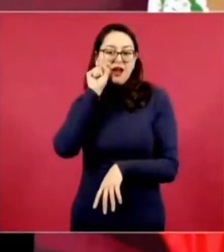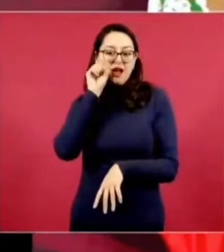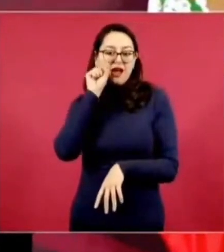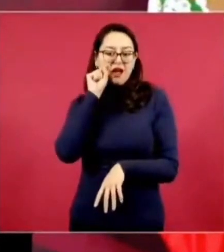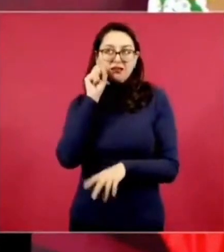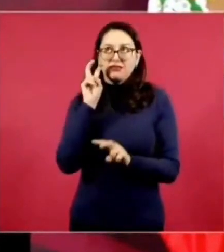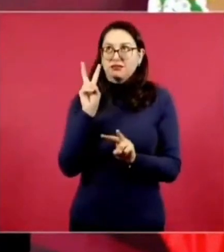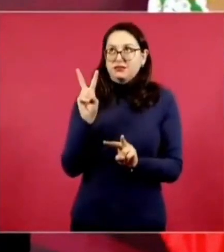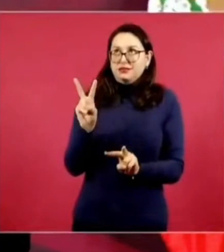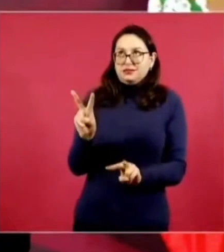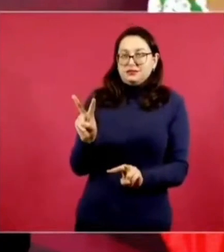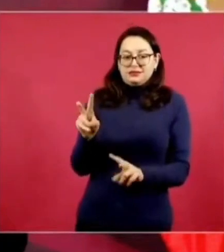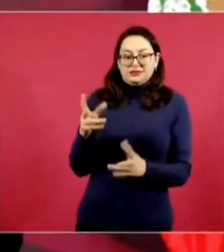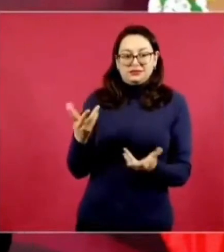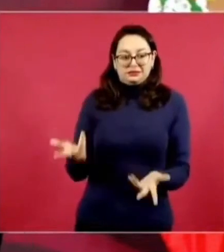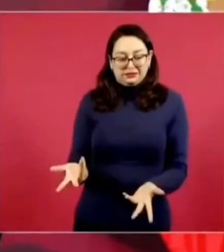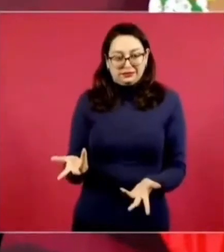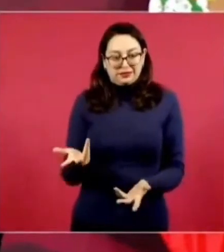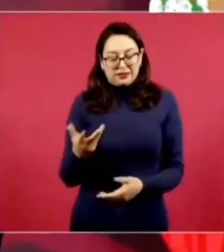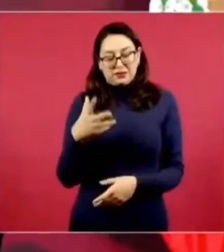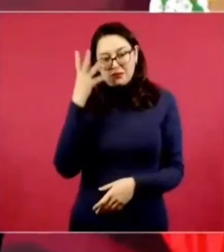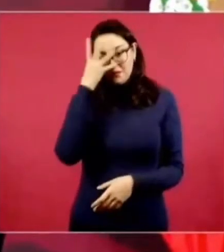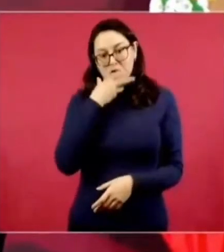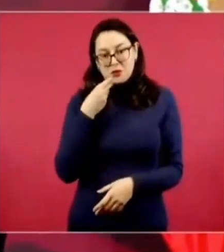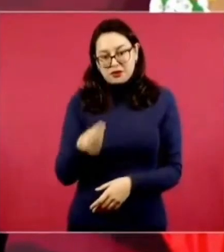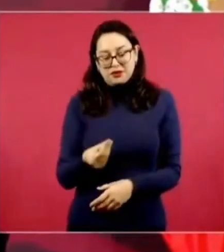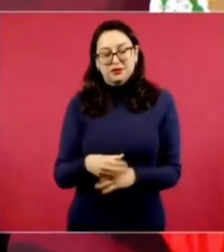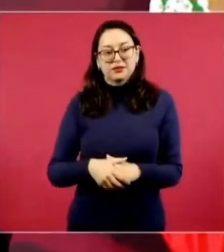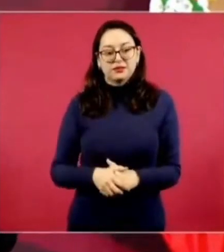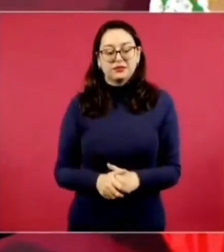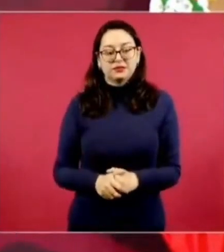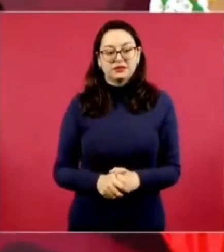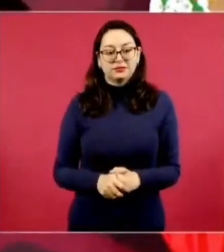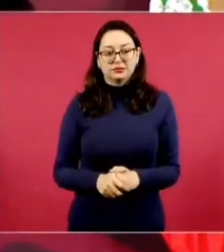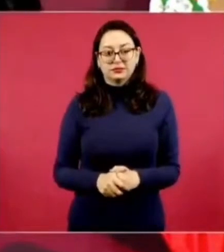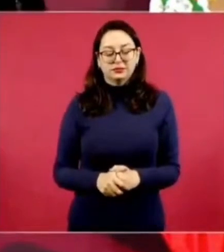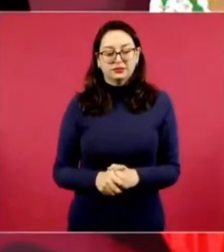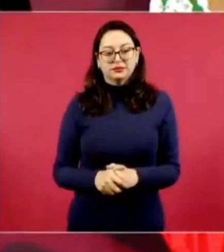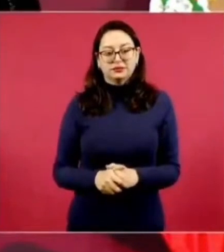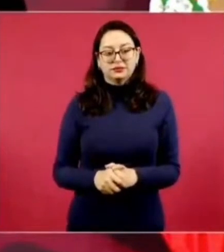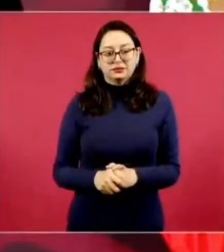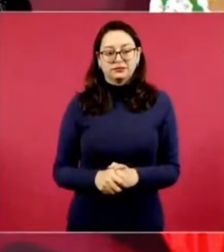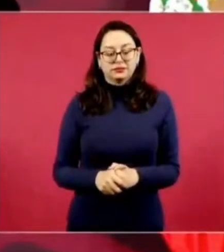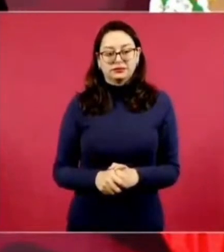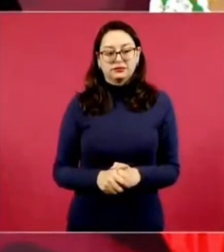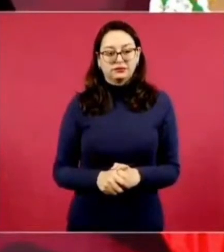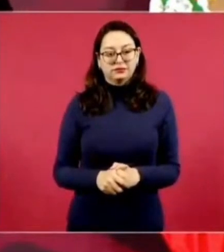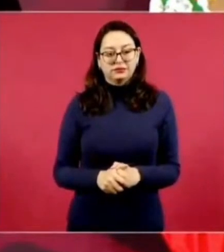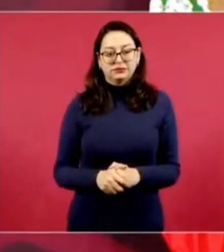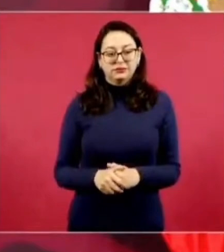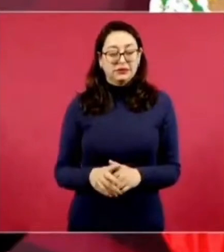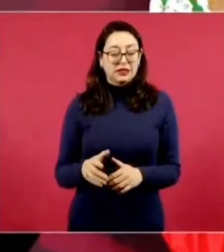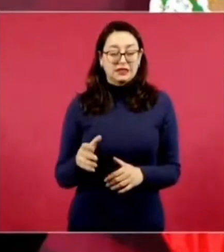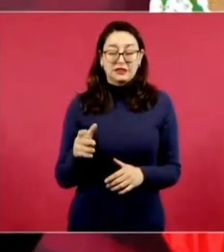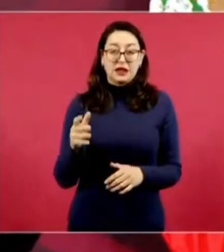un guayacán que es una flor amarilla